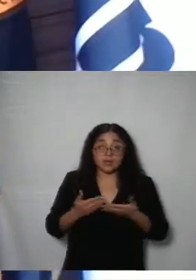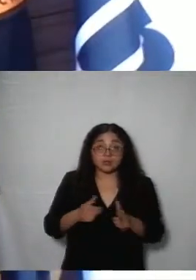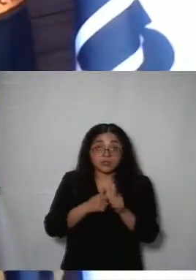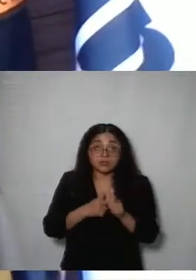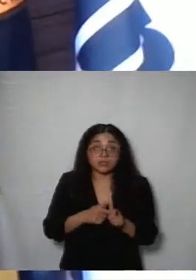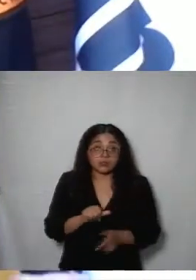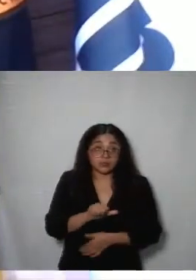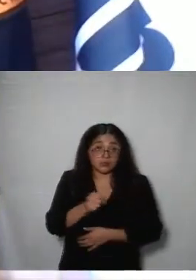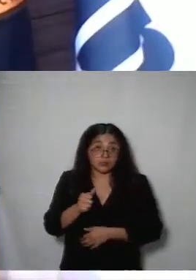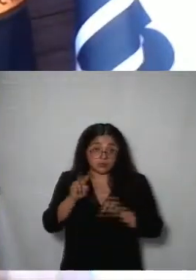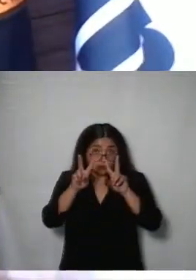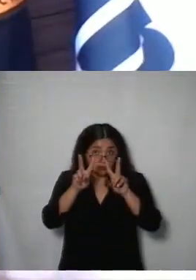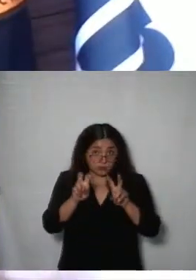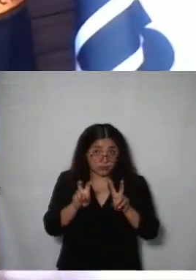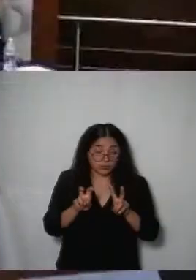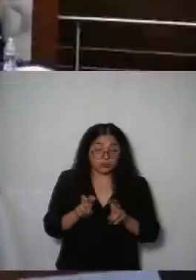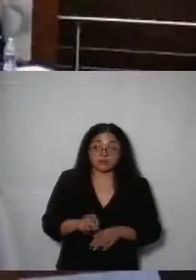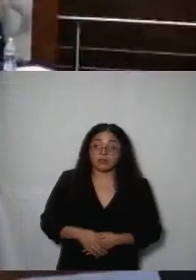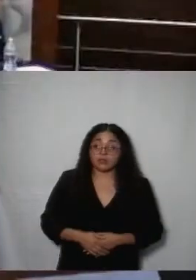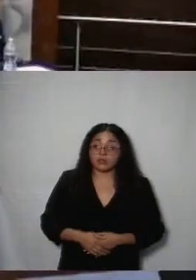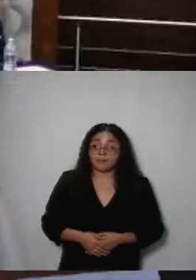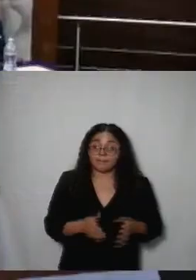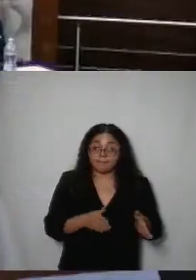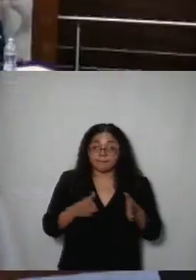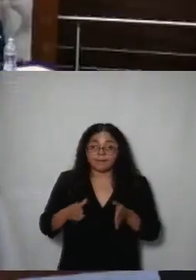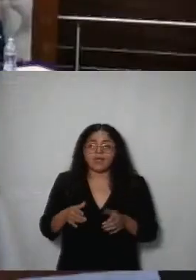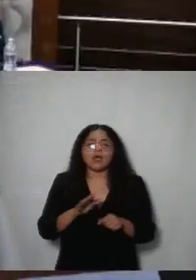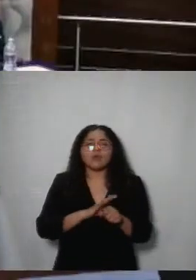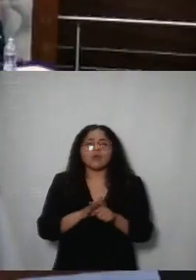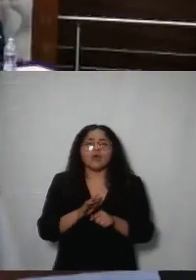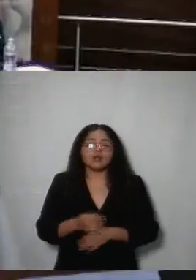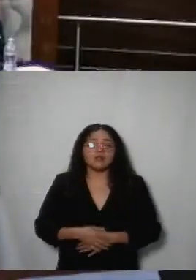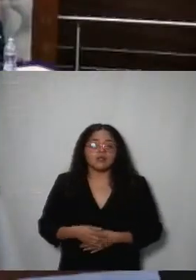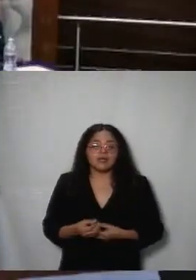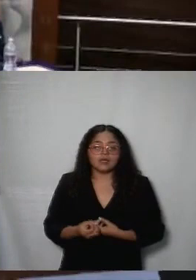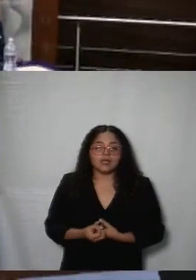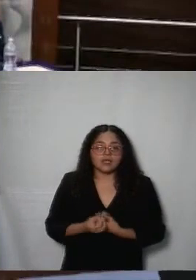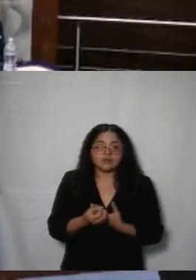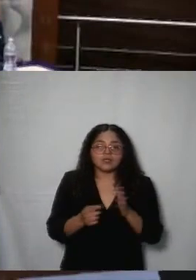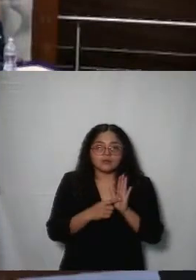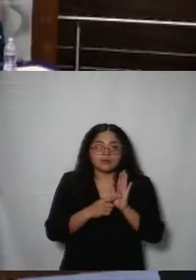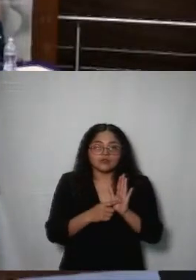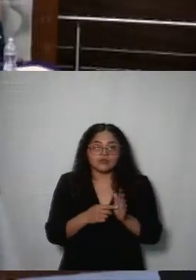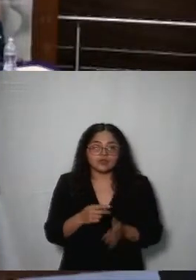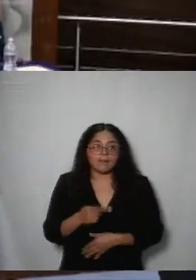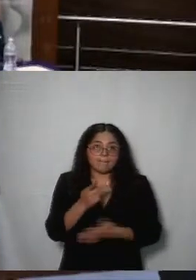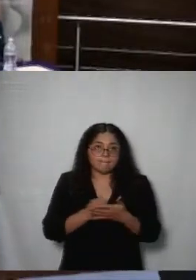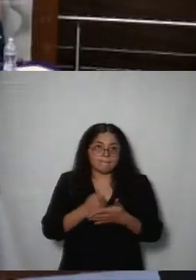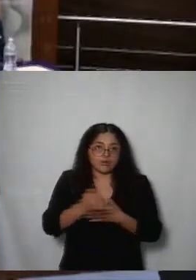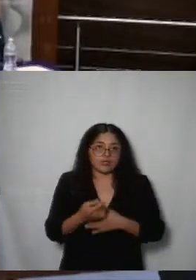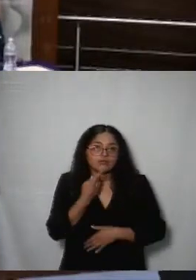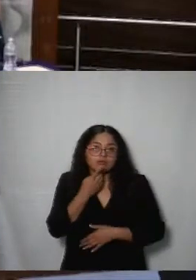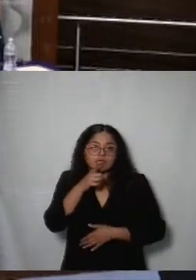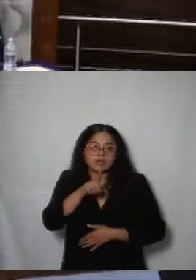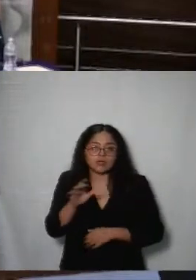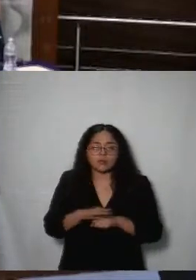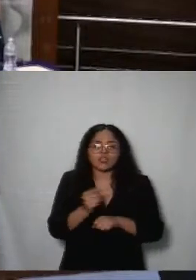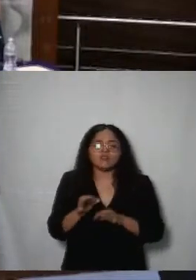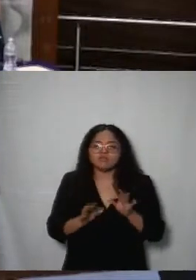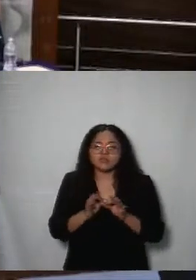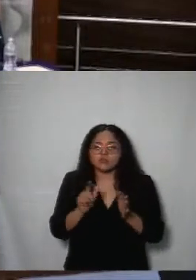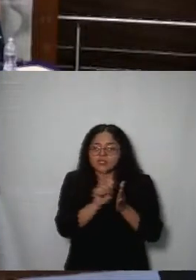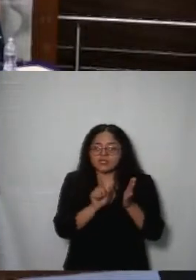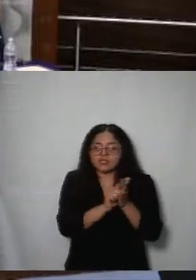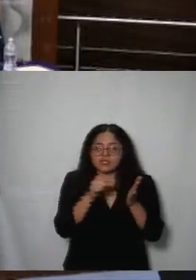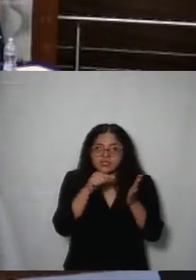Continuamos con el siguiente bloque que corresponde al desahogo de los proyectos de resolución de denuncia por el